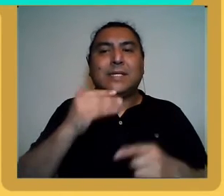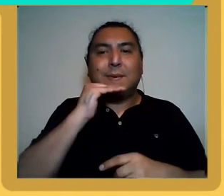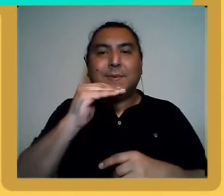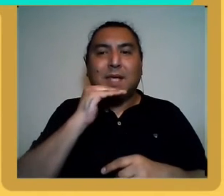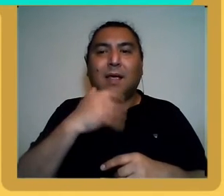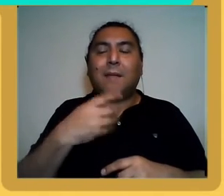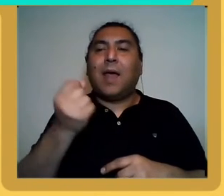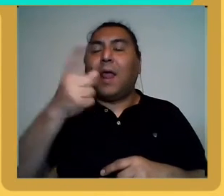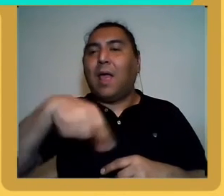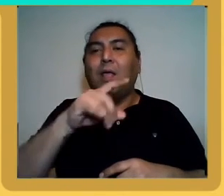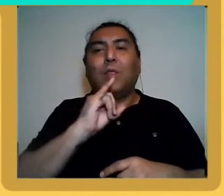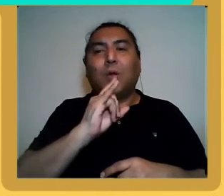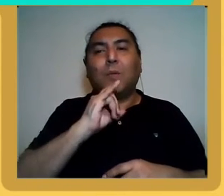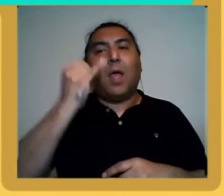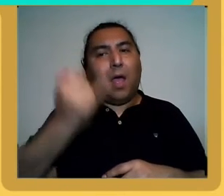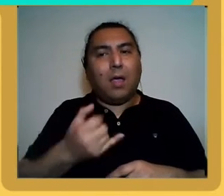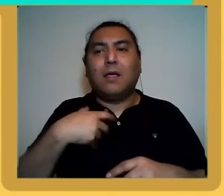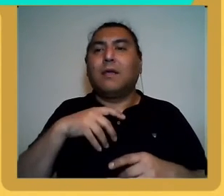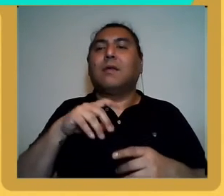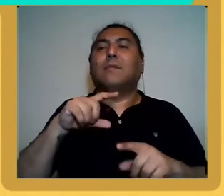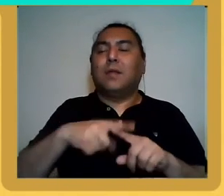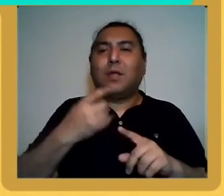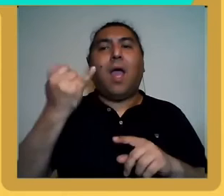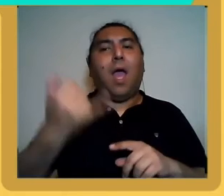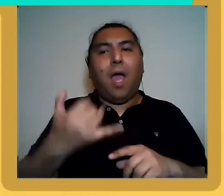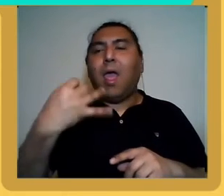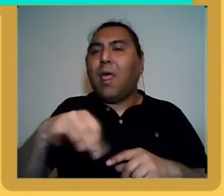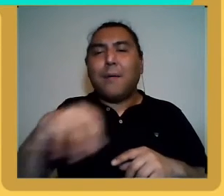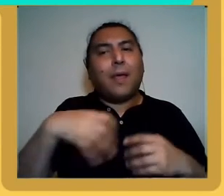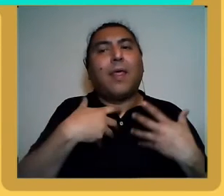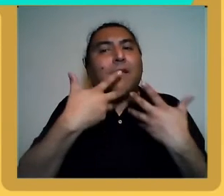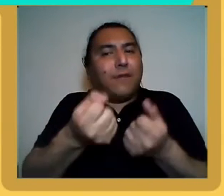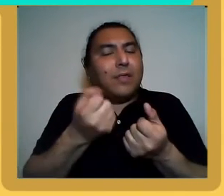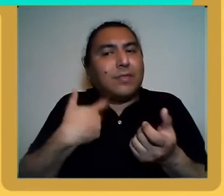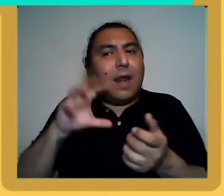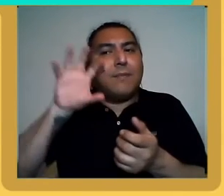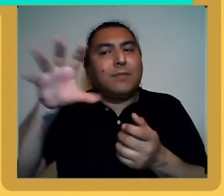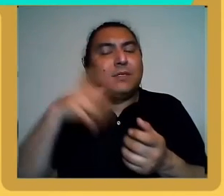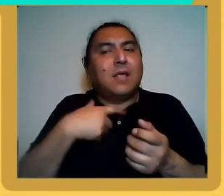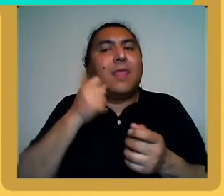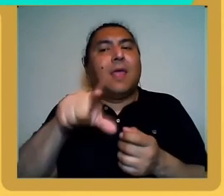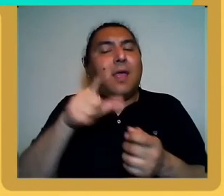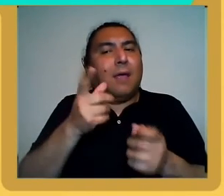tucumanos hay políticos hay que defender la provincia hay que defender a la industria del azúcar digamos